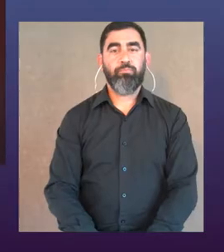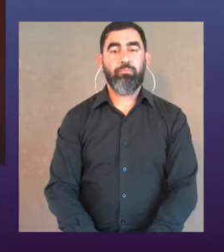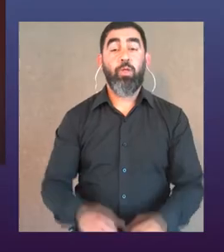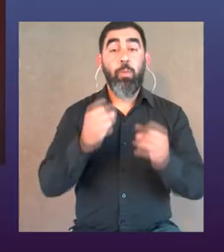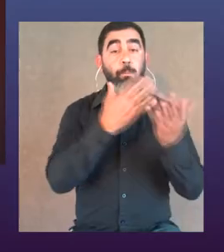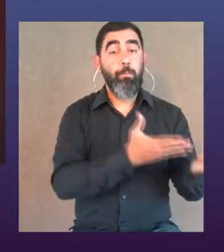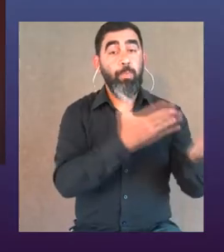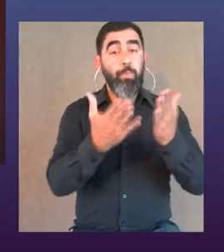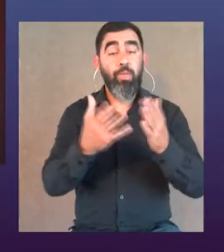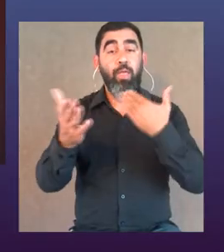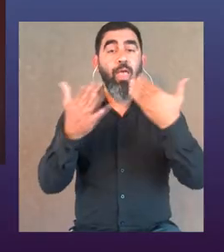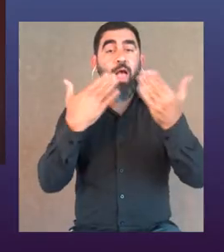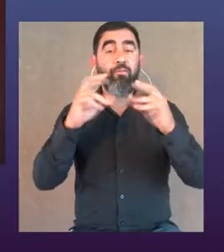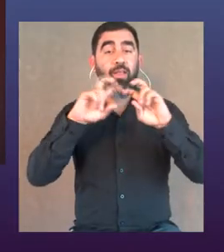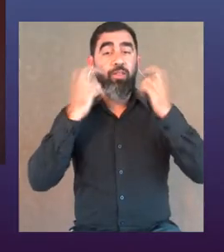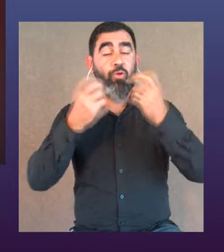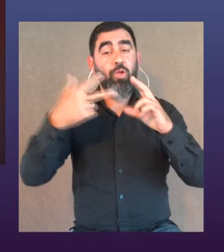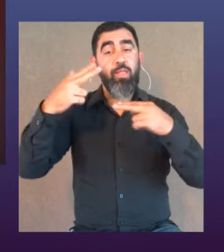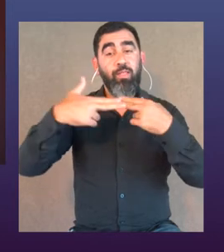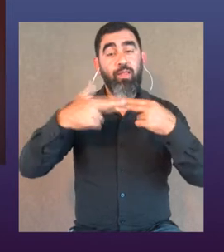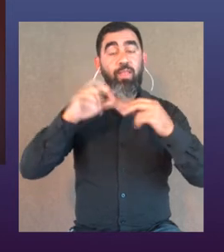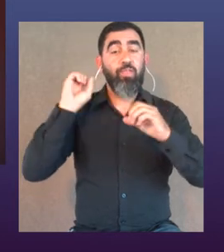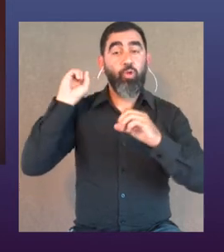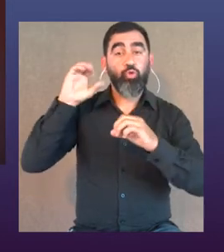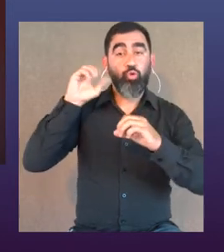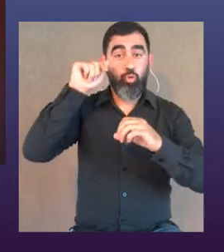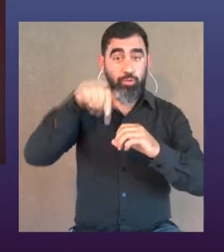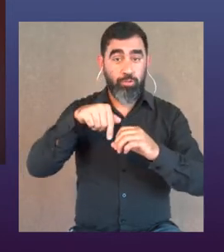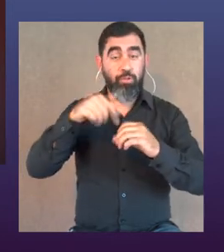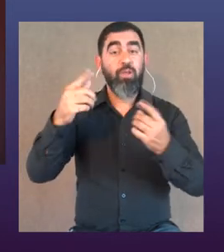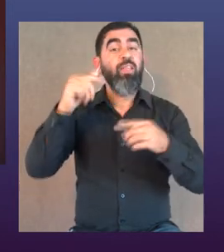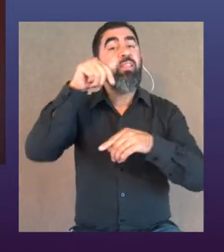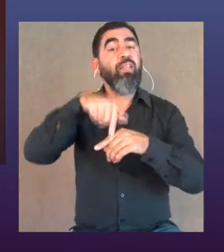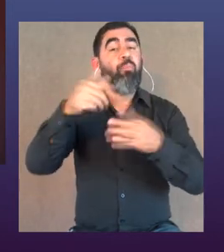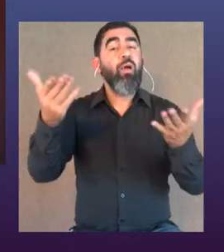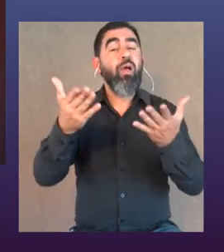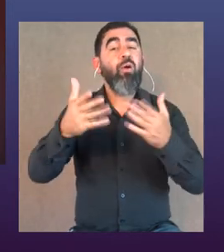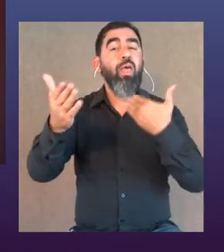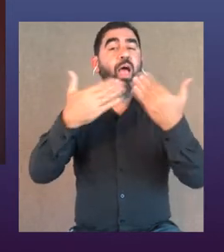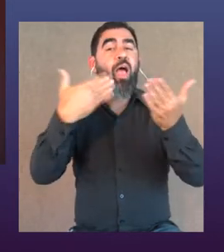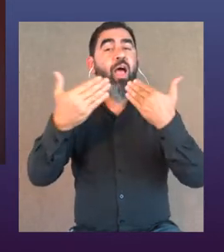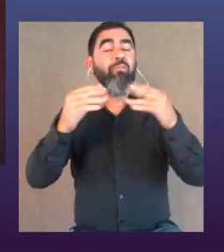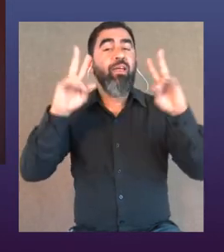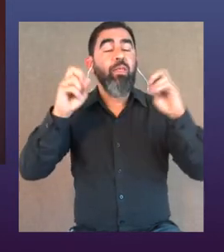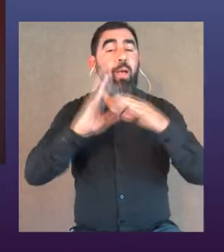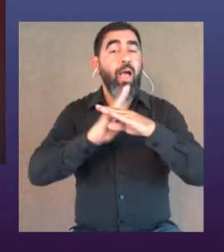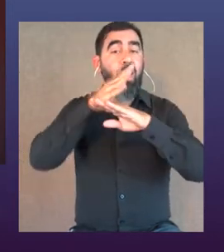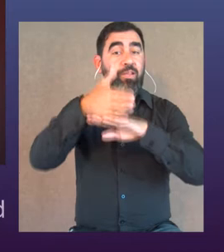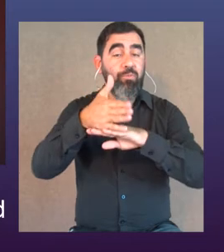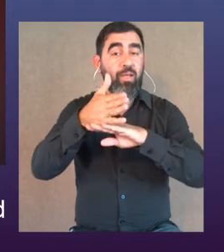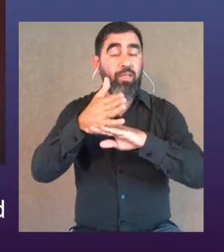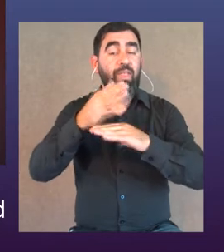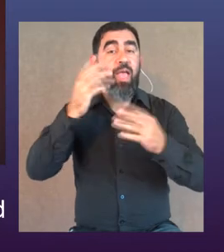Les damos la bienvenida a los perifoneos online del Auditorio Nacional del Sodre. Nos encontramos hoy aquí para conversar sobre la